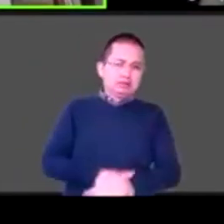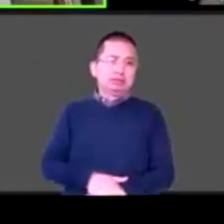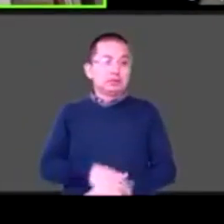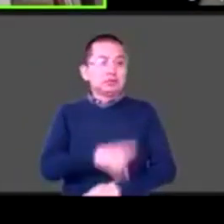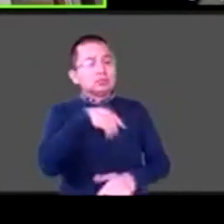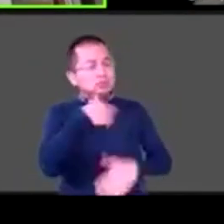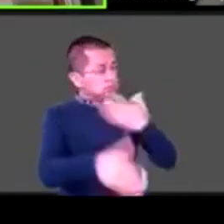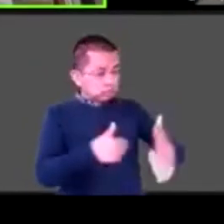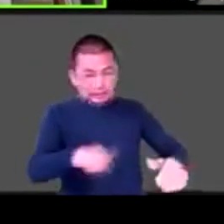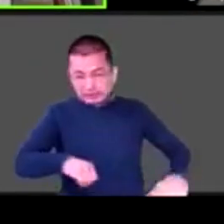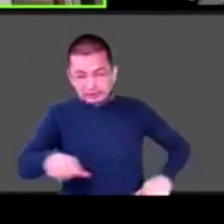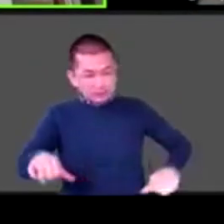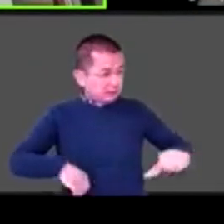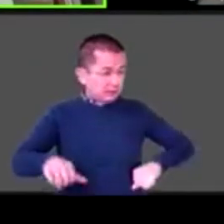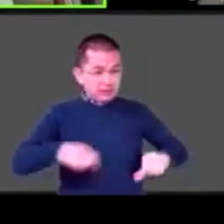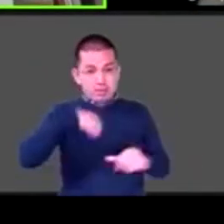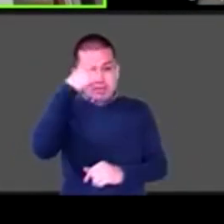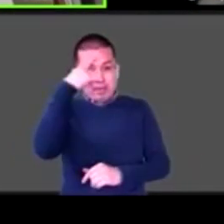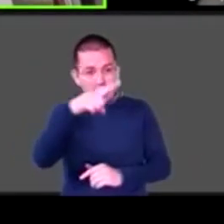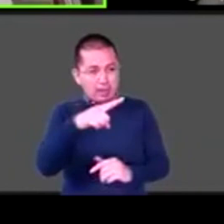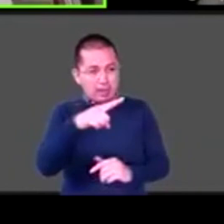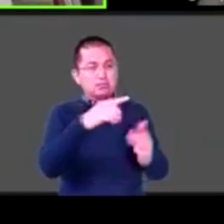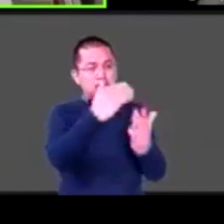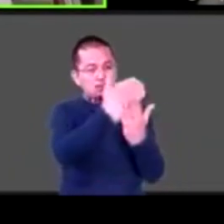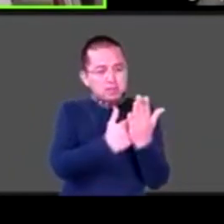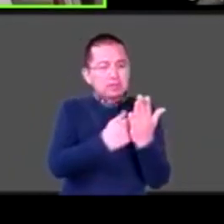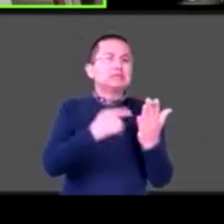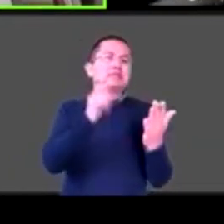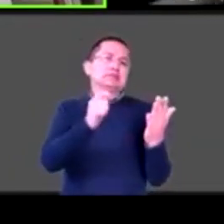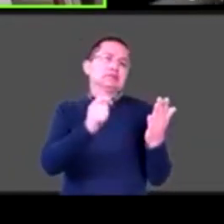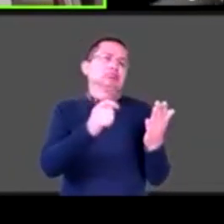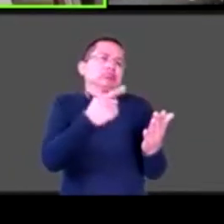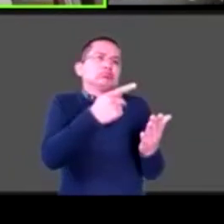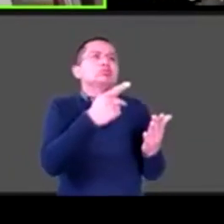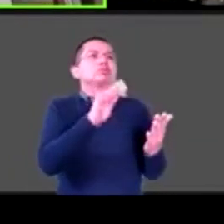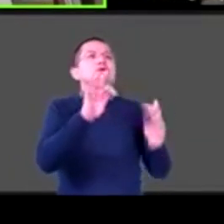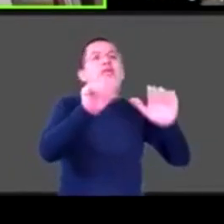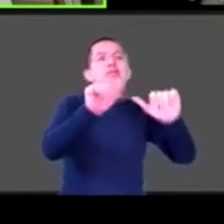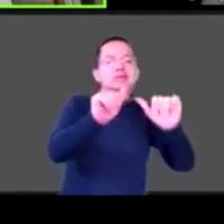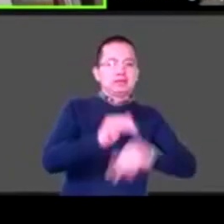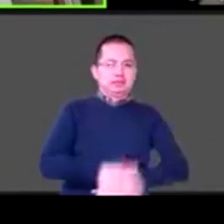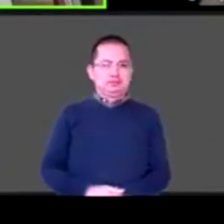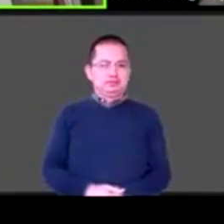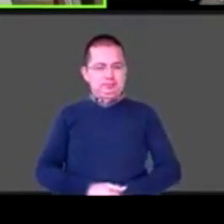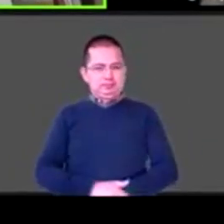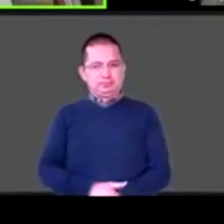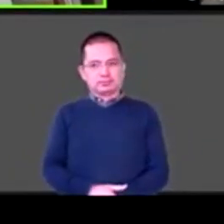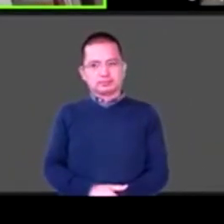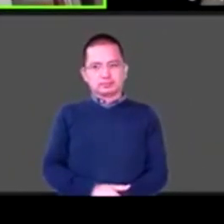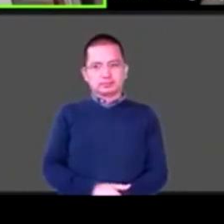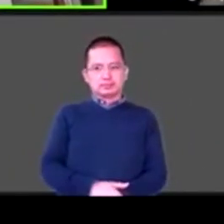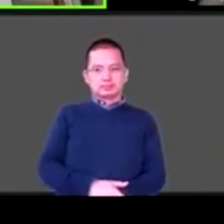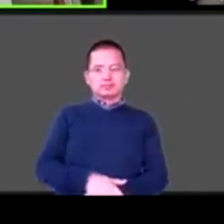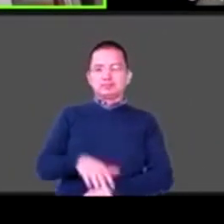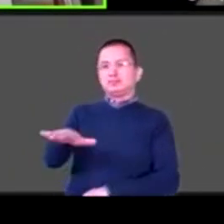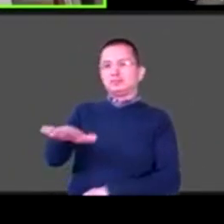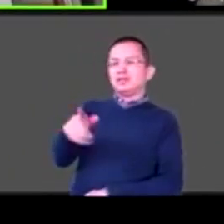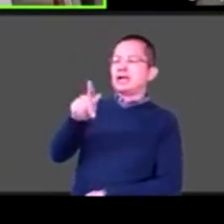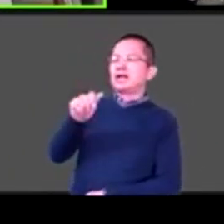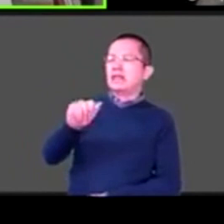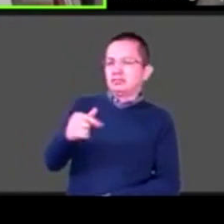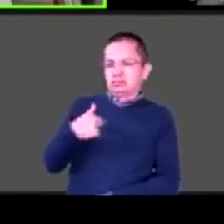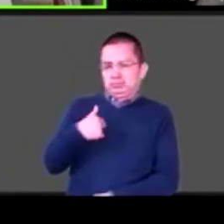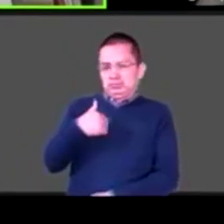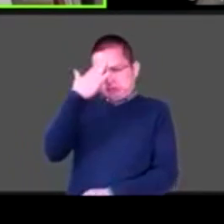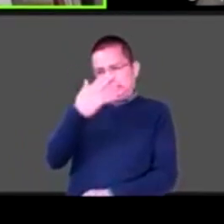Katia, te quedaste con el micrófono porque faltaban tus tres recomendaciones. Yo sé que siempre tú estás muy inquieta con eso, pero, ¿cuáles serían las tres